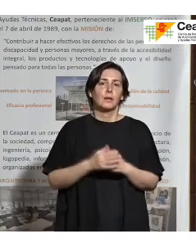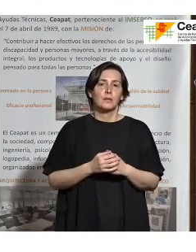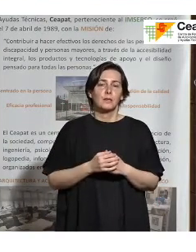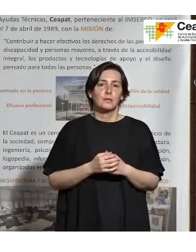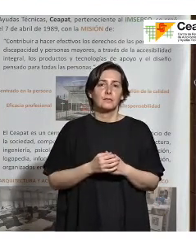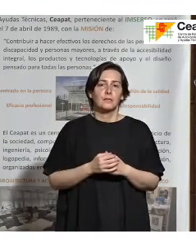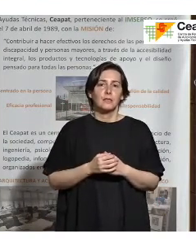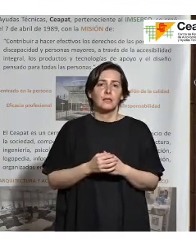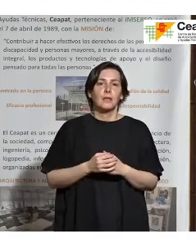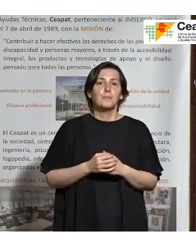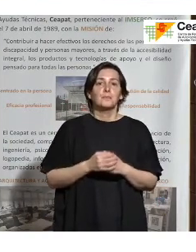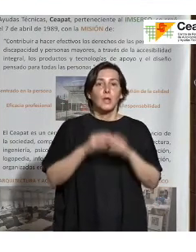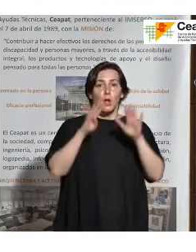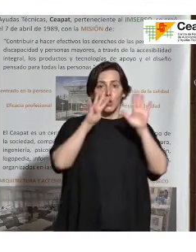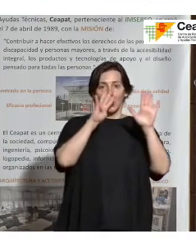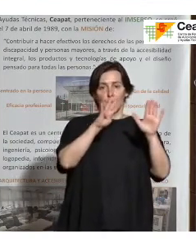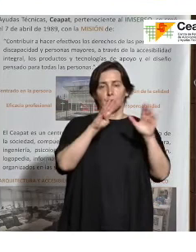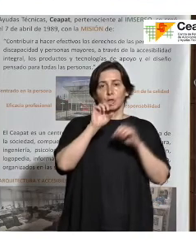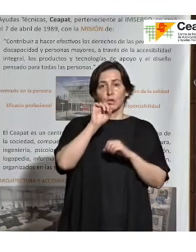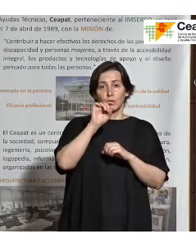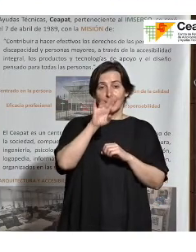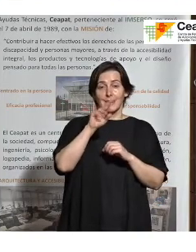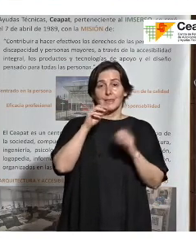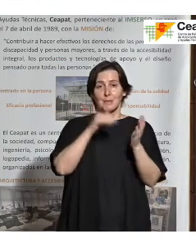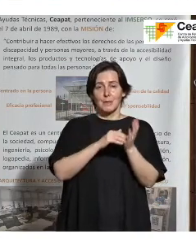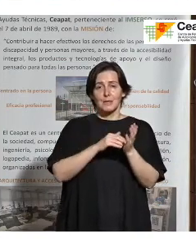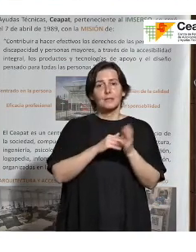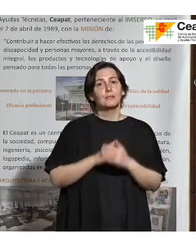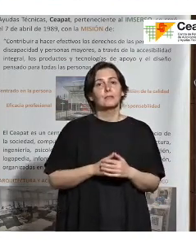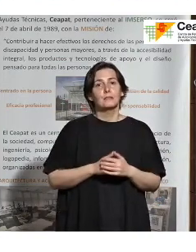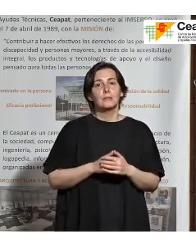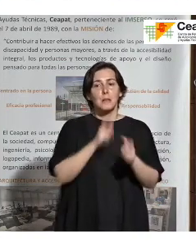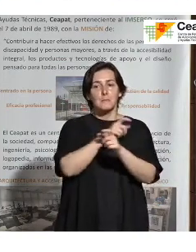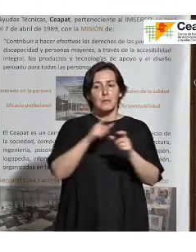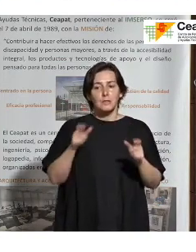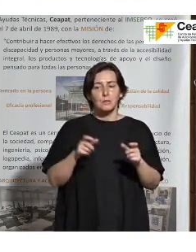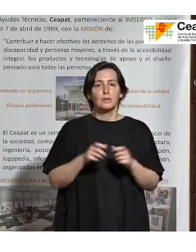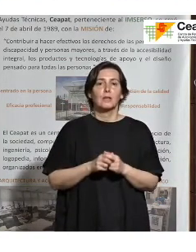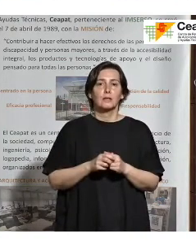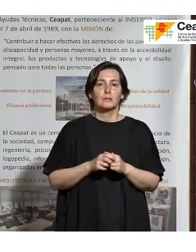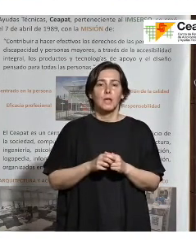915.000 son personas